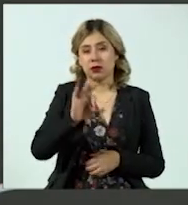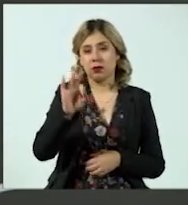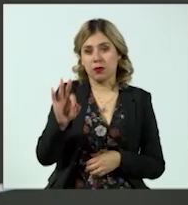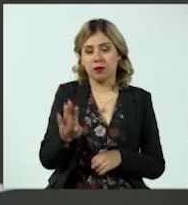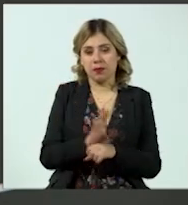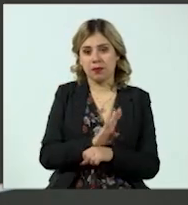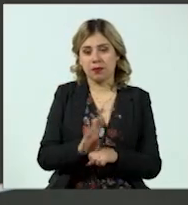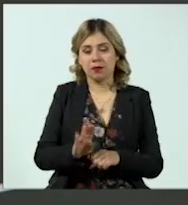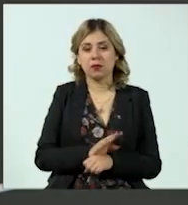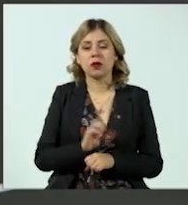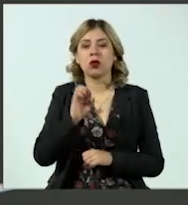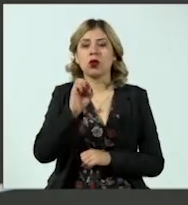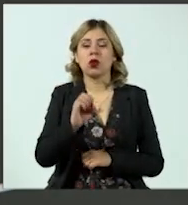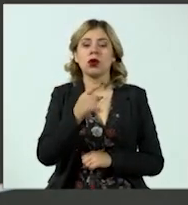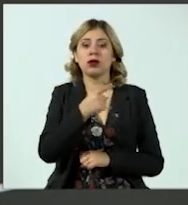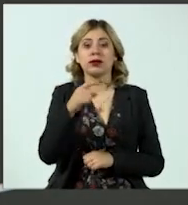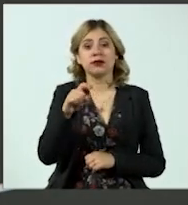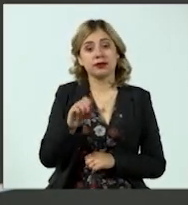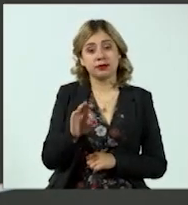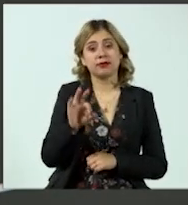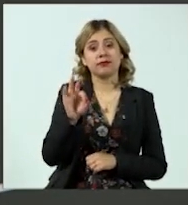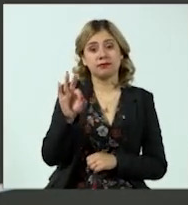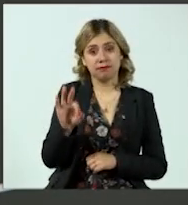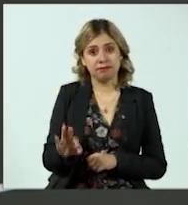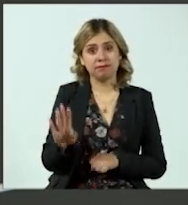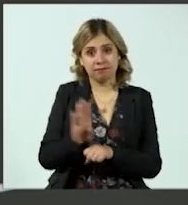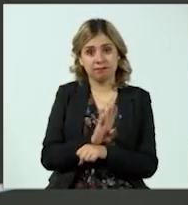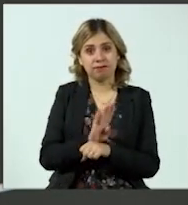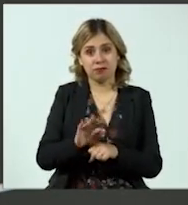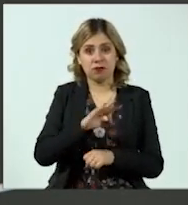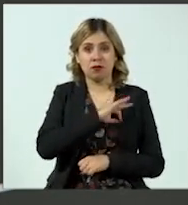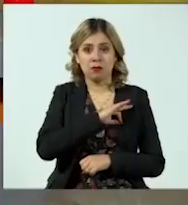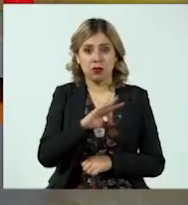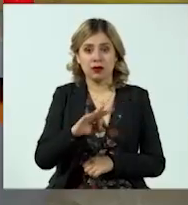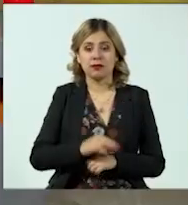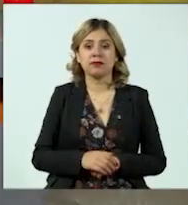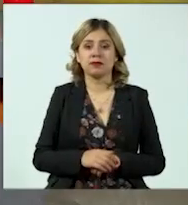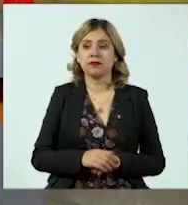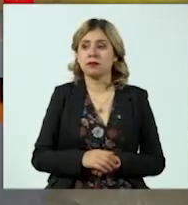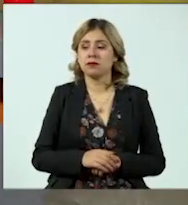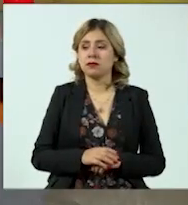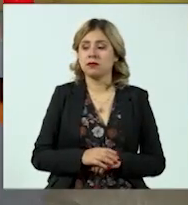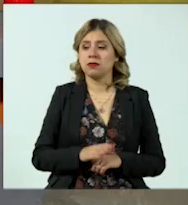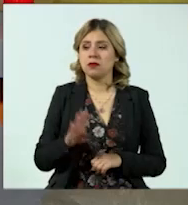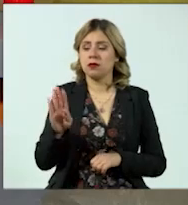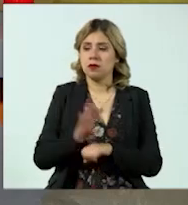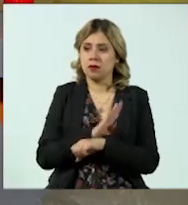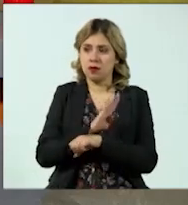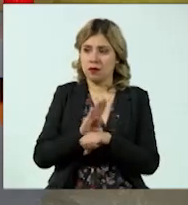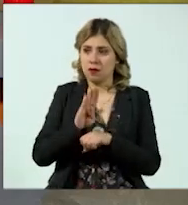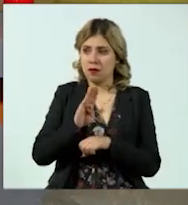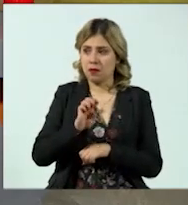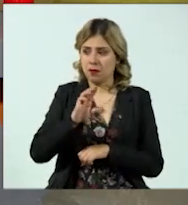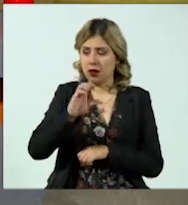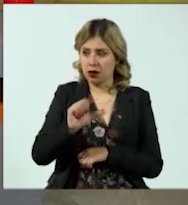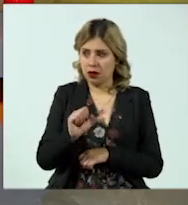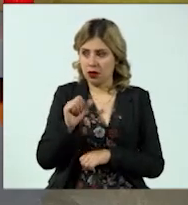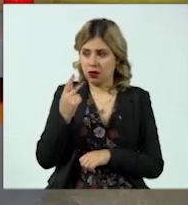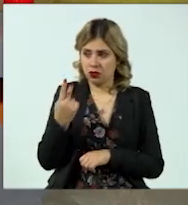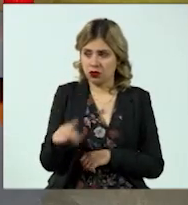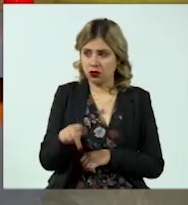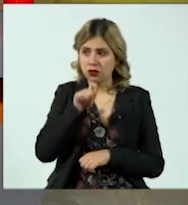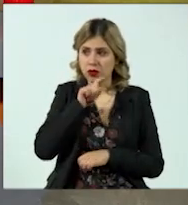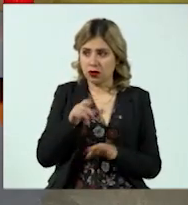o hasta el 100% de bonificación. Para estas becas, ¿tienen que ser como requisito originarios de aquí, de Jalisco?